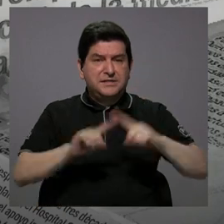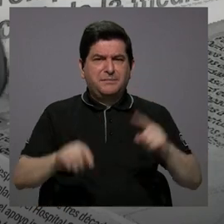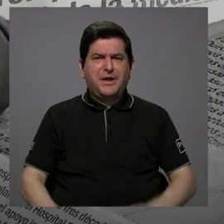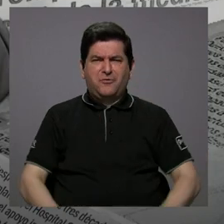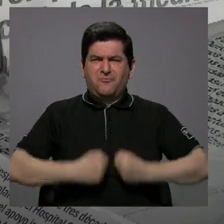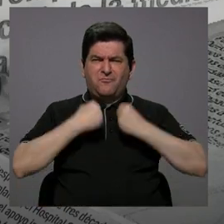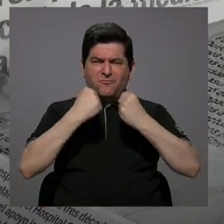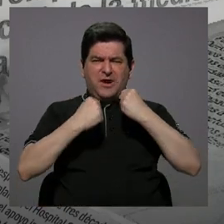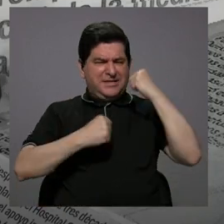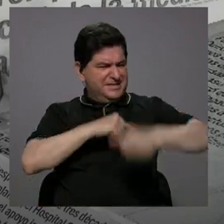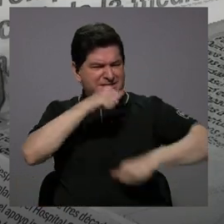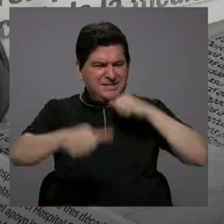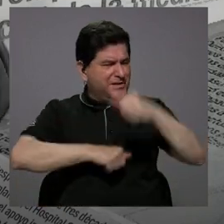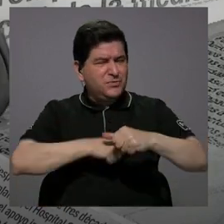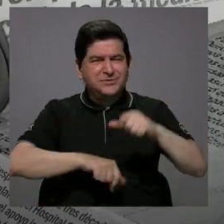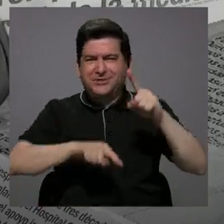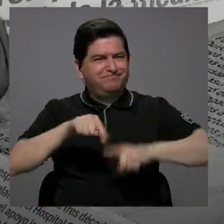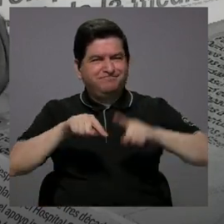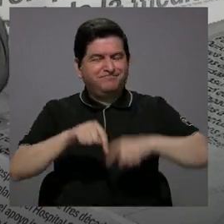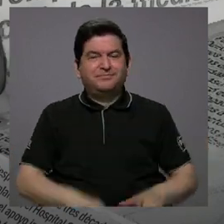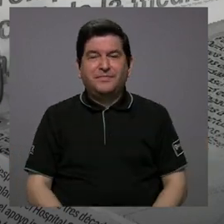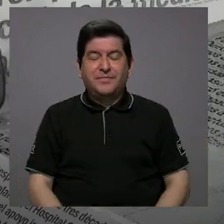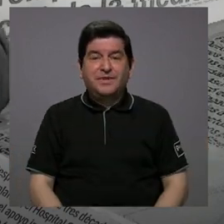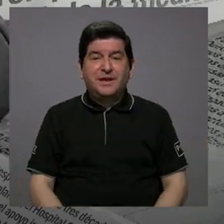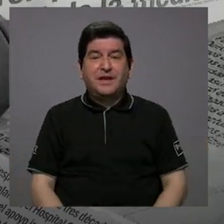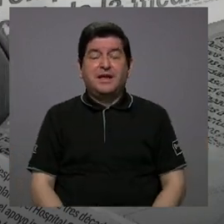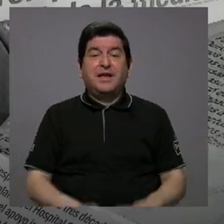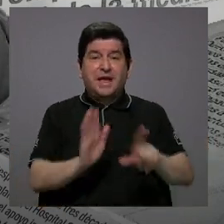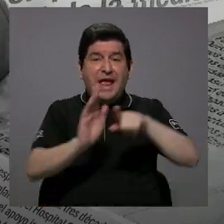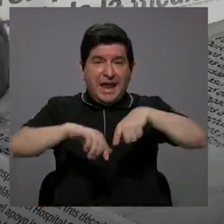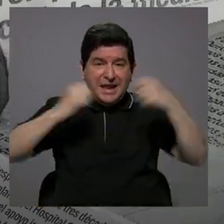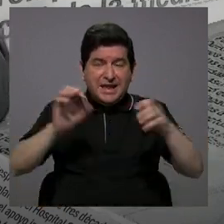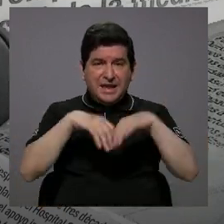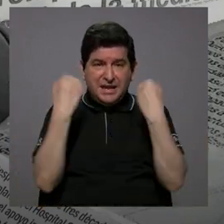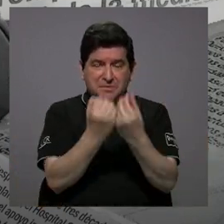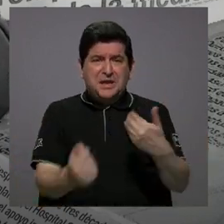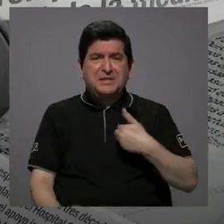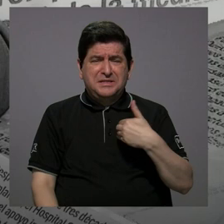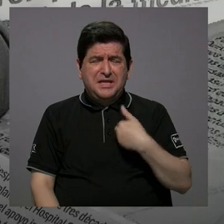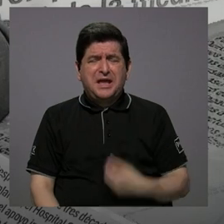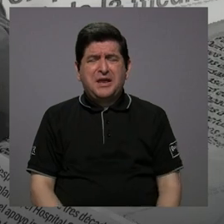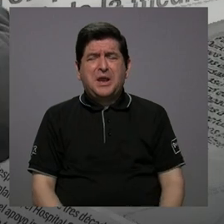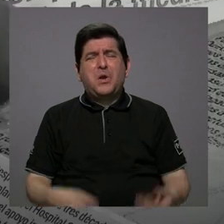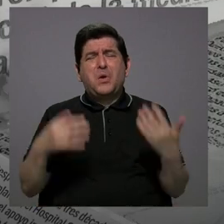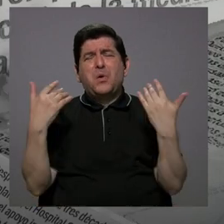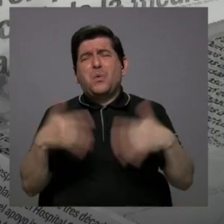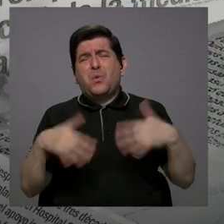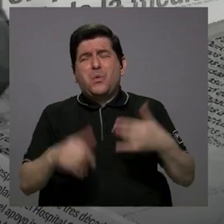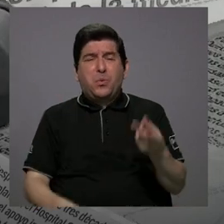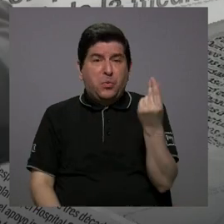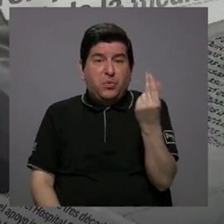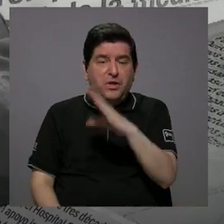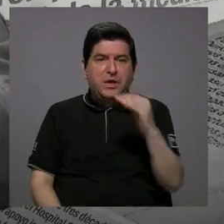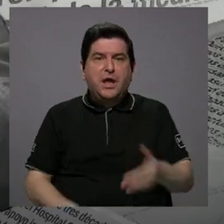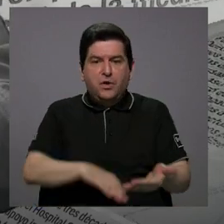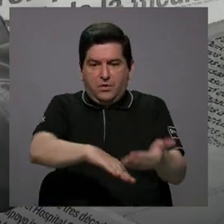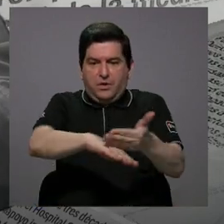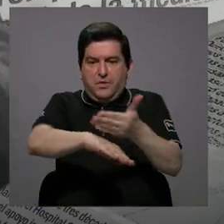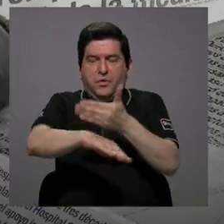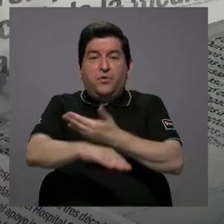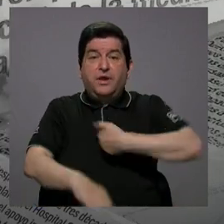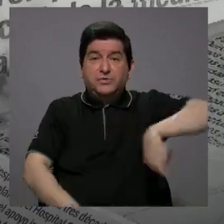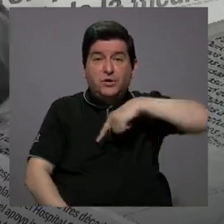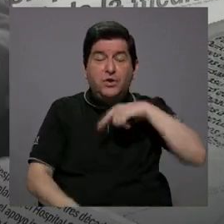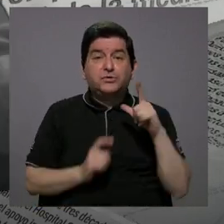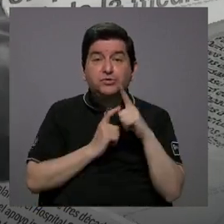fuerte y más combativa, porque el crimen organizado cada día tiene más dinero y nos adelanta. Entonces, nosotros vamos como en